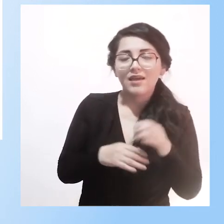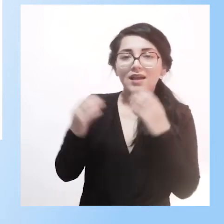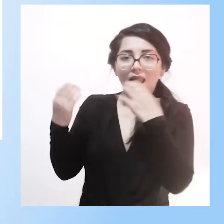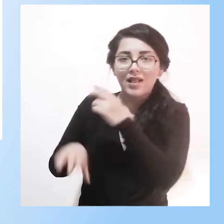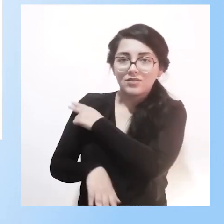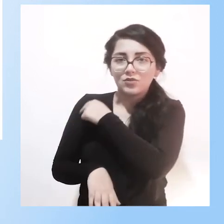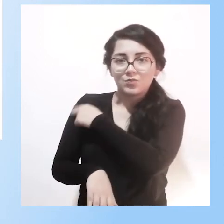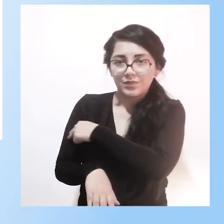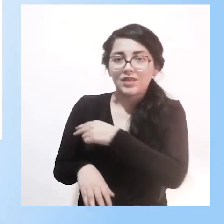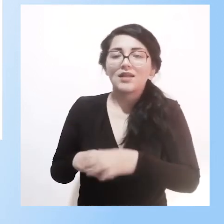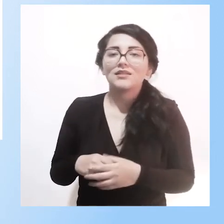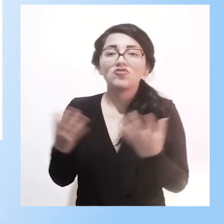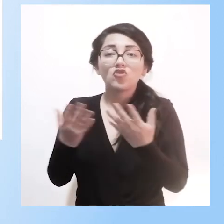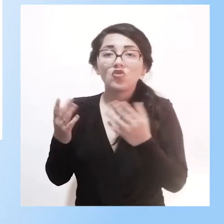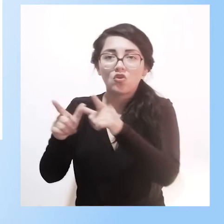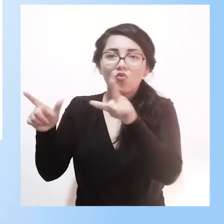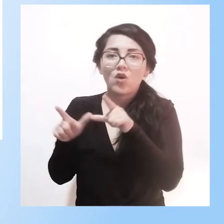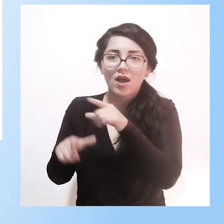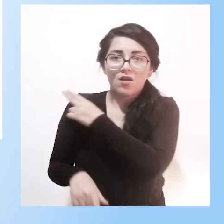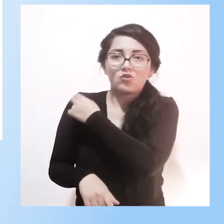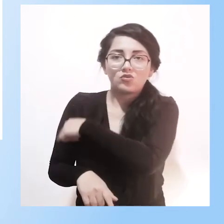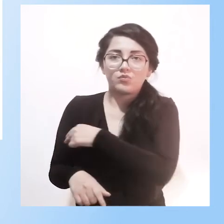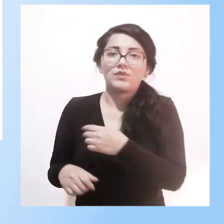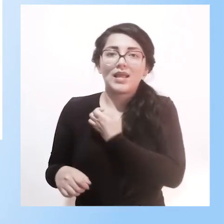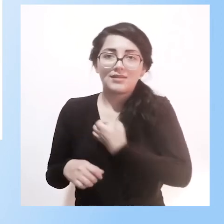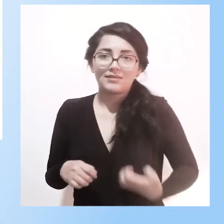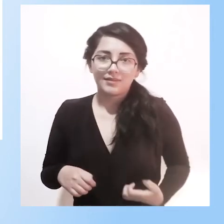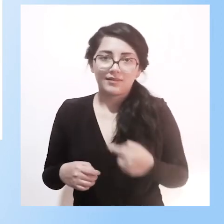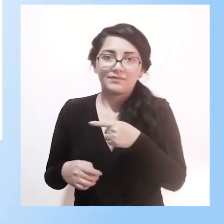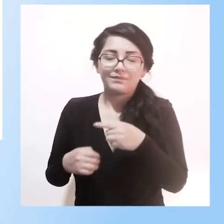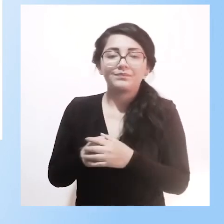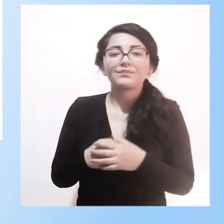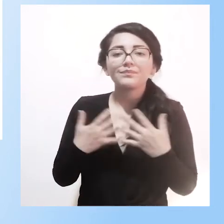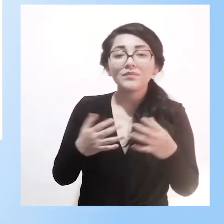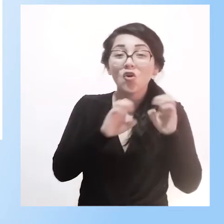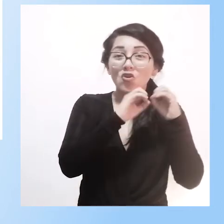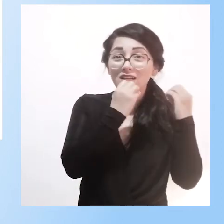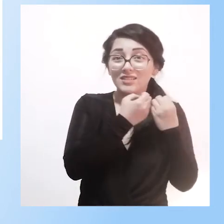hospitales públicos. Es una organización que tiene su